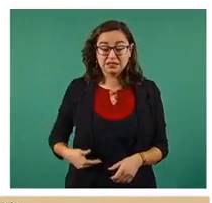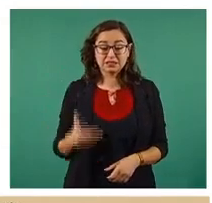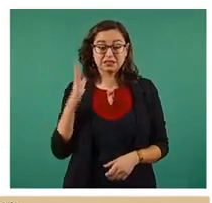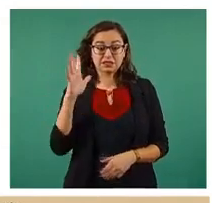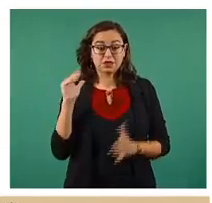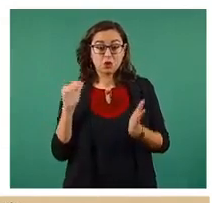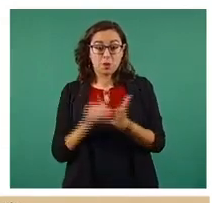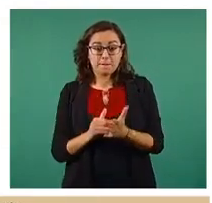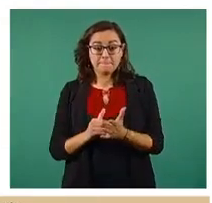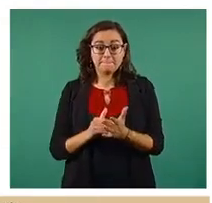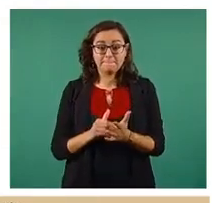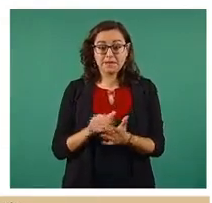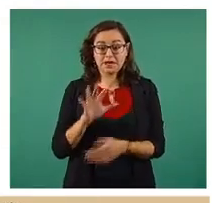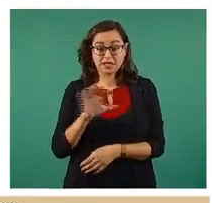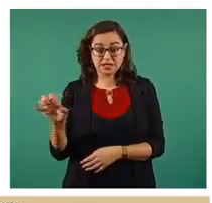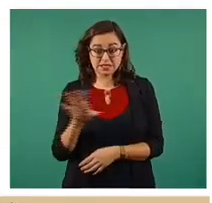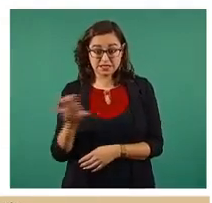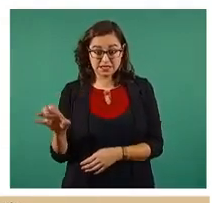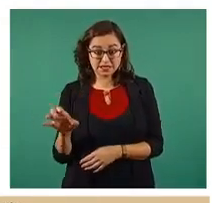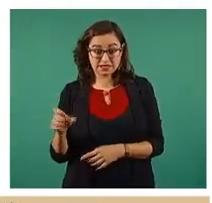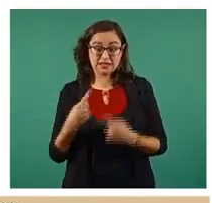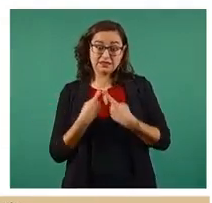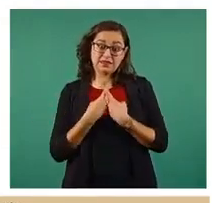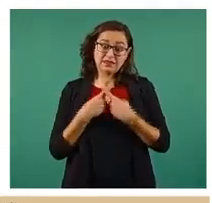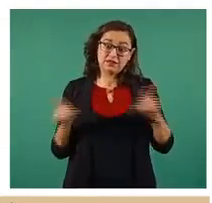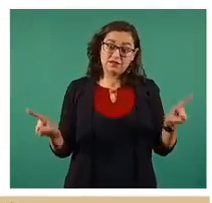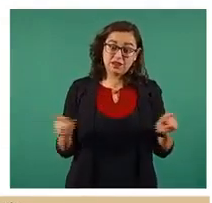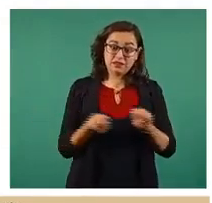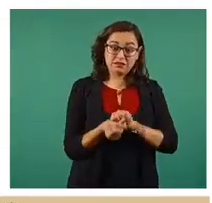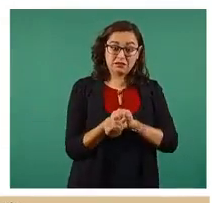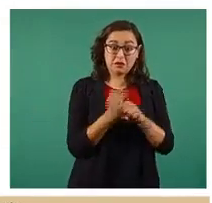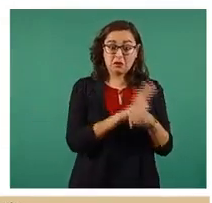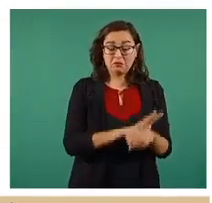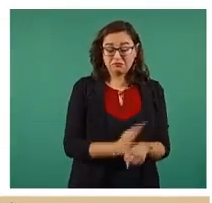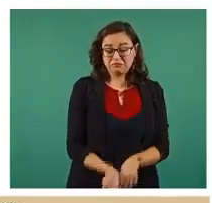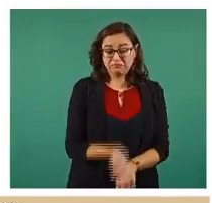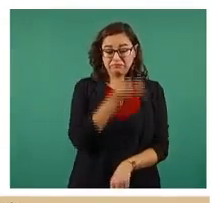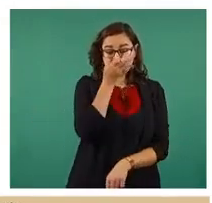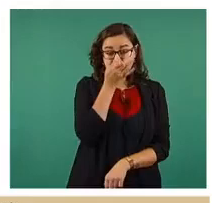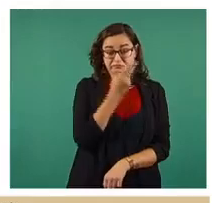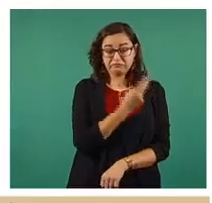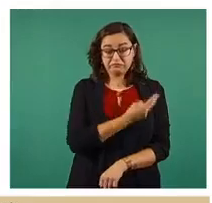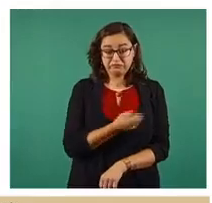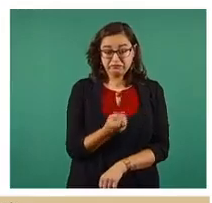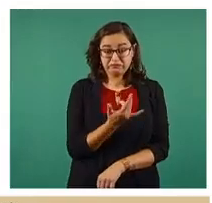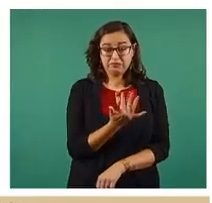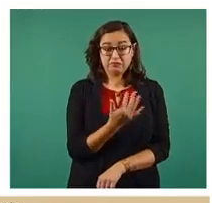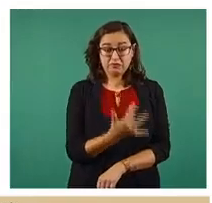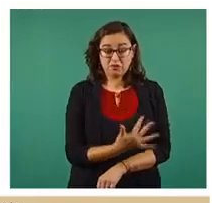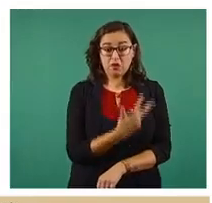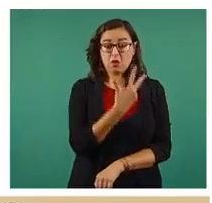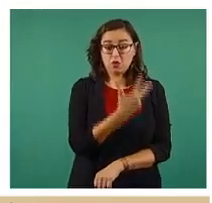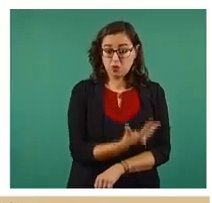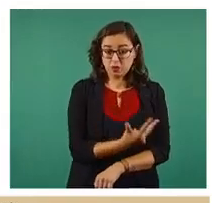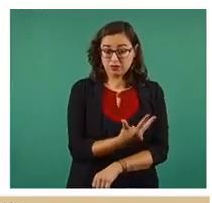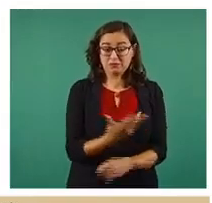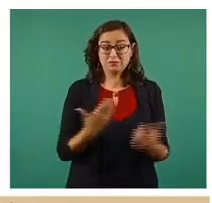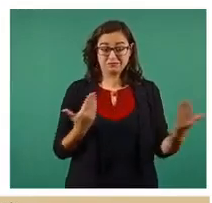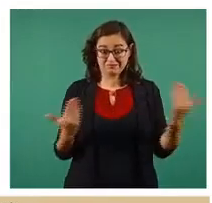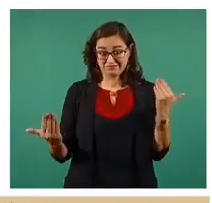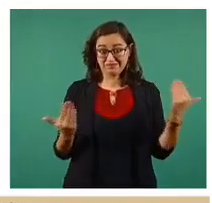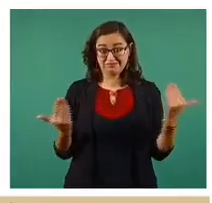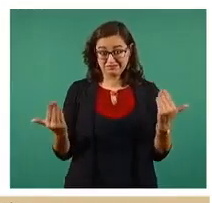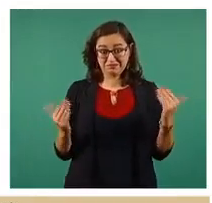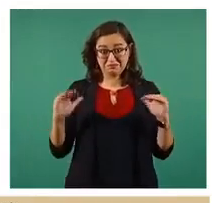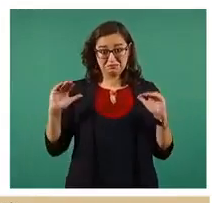quinientas durante el año y en cambio COVID-19 son doscientas cincuenta y ocho. Es decir, es una proporción mucho